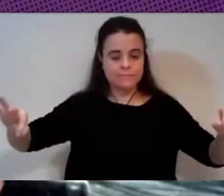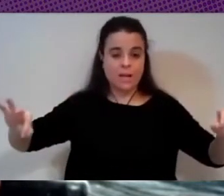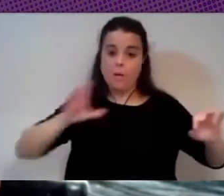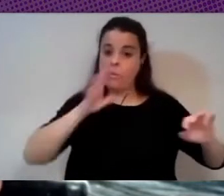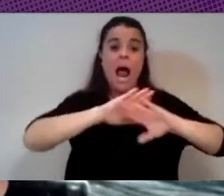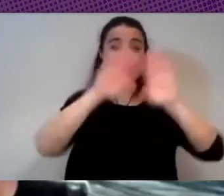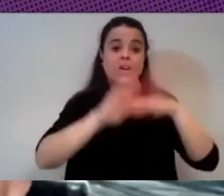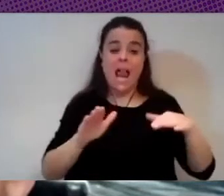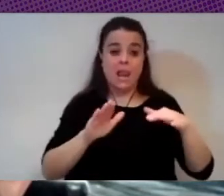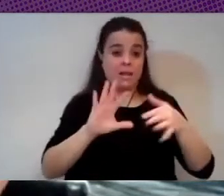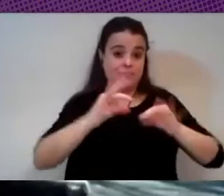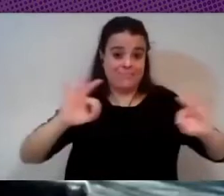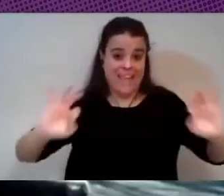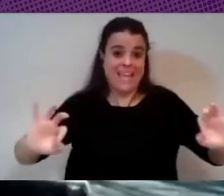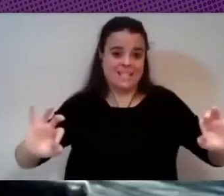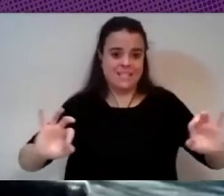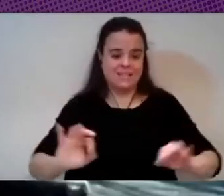no puedes escapar de allí